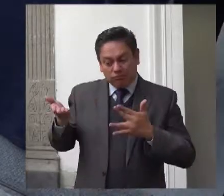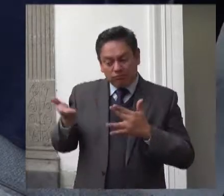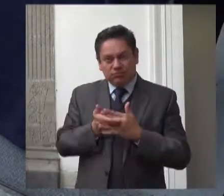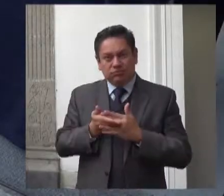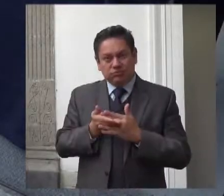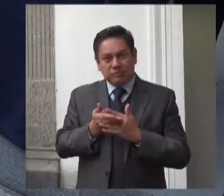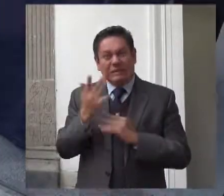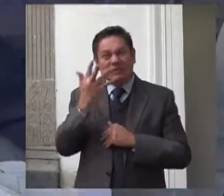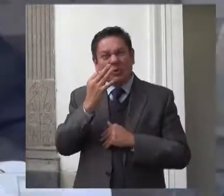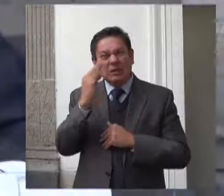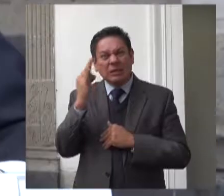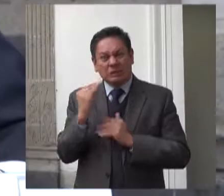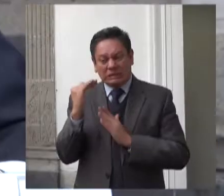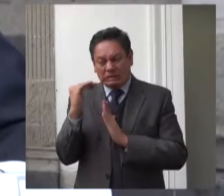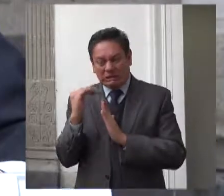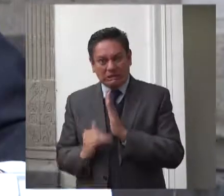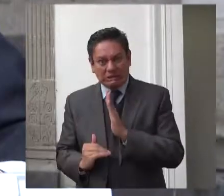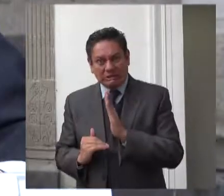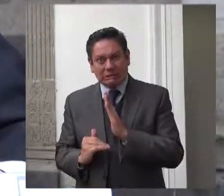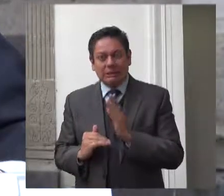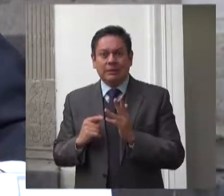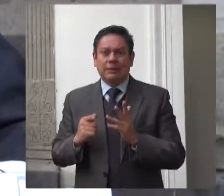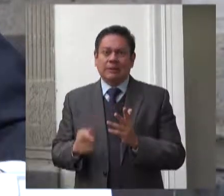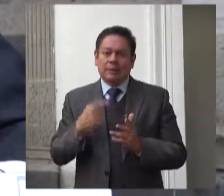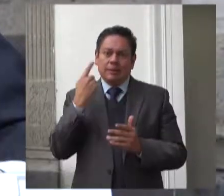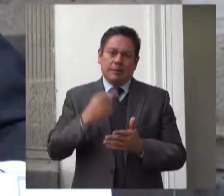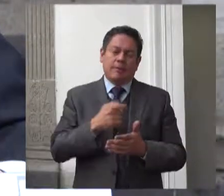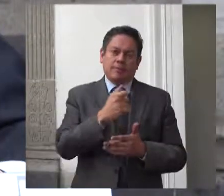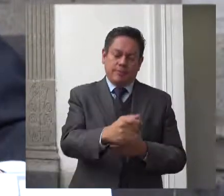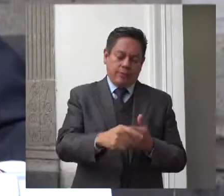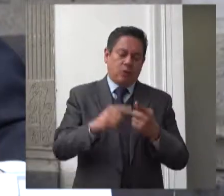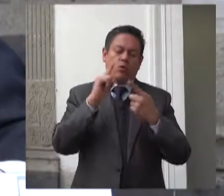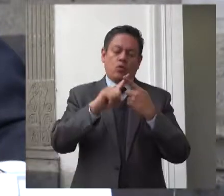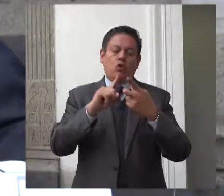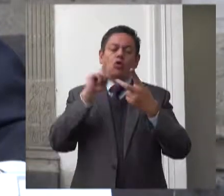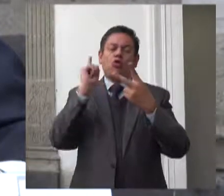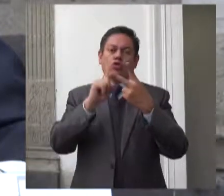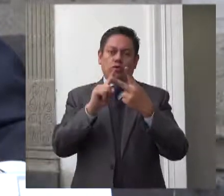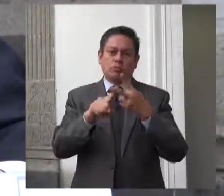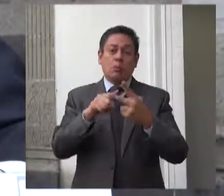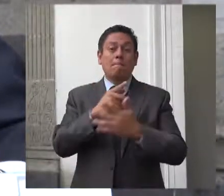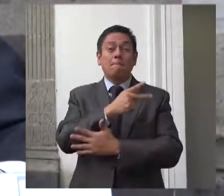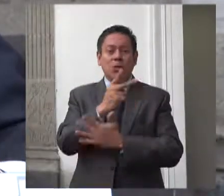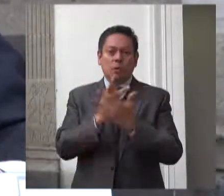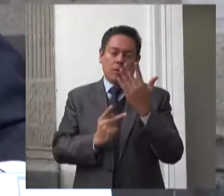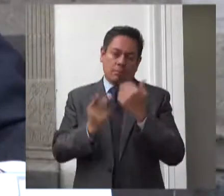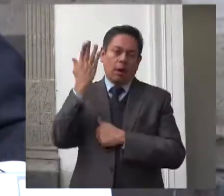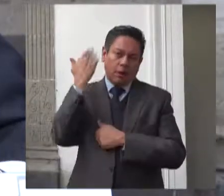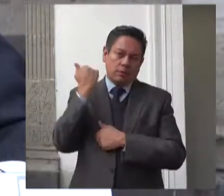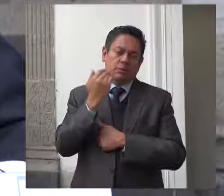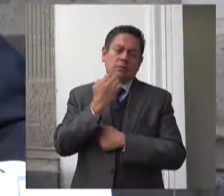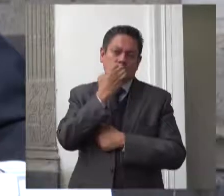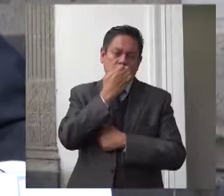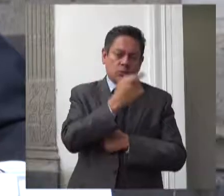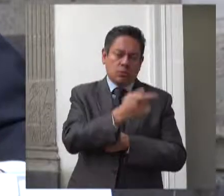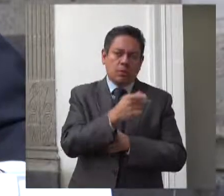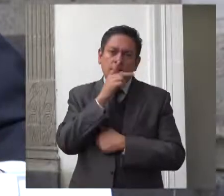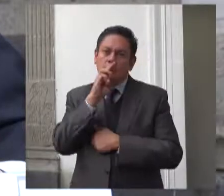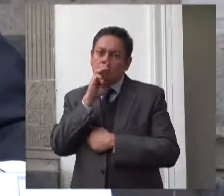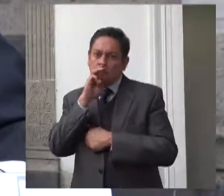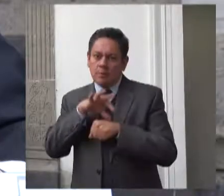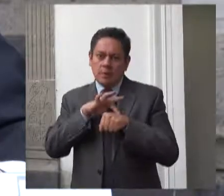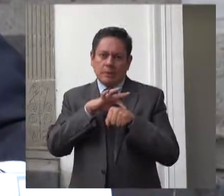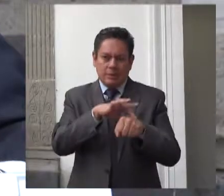posteriormente se canceló el programa de estancias infantiles en su totalidad, lo que constituye